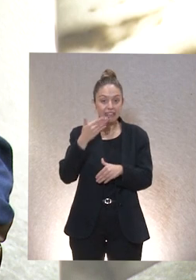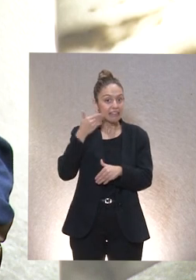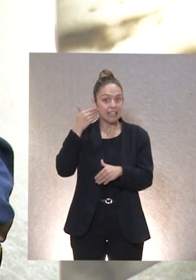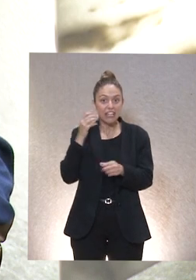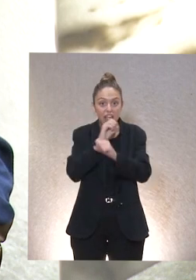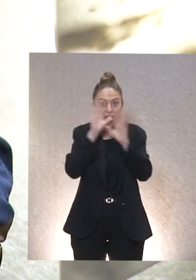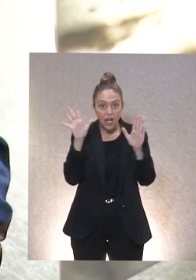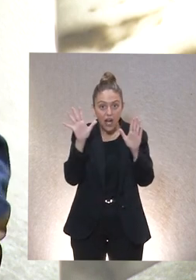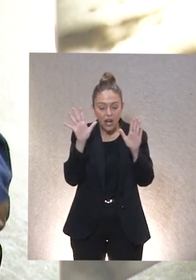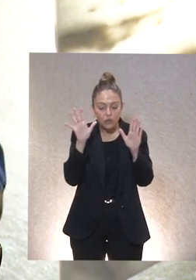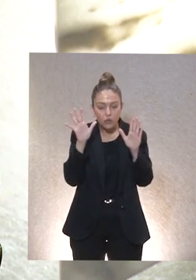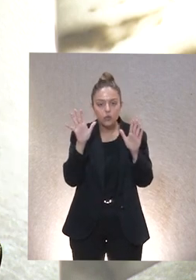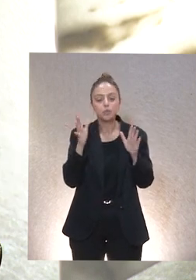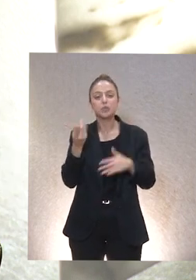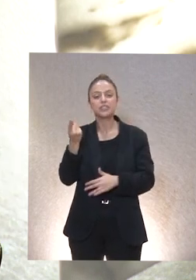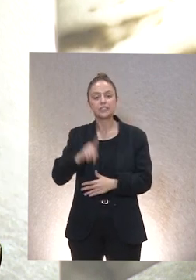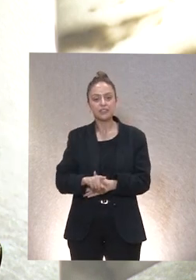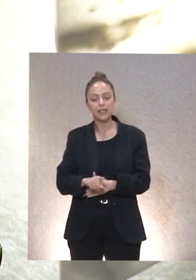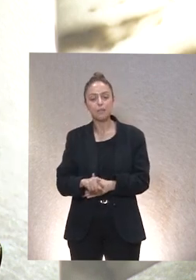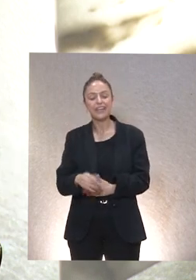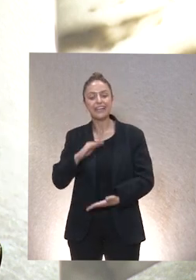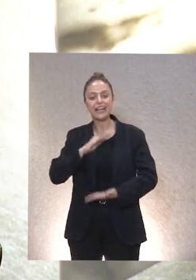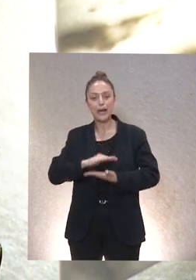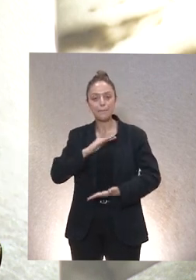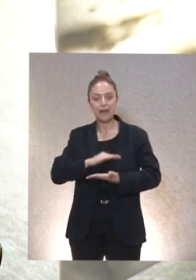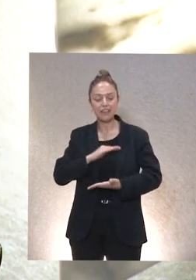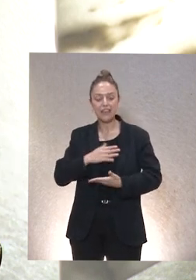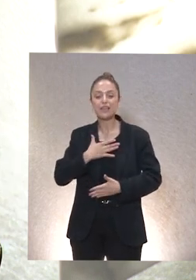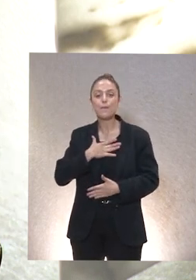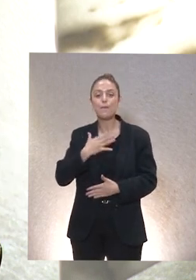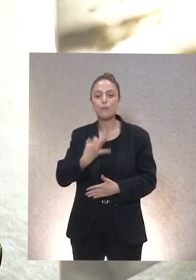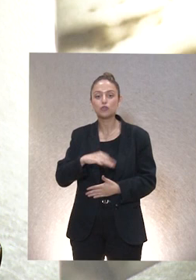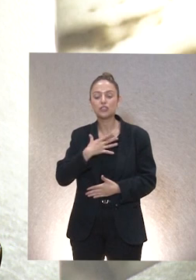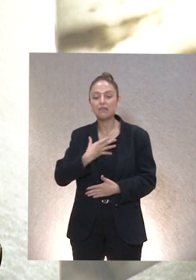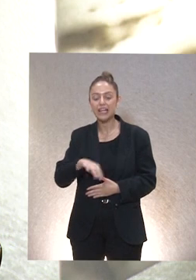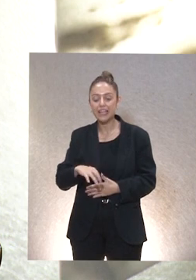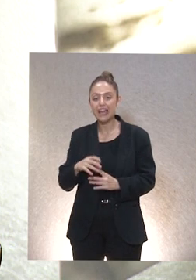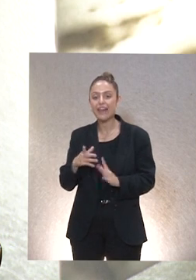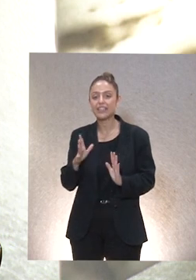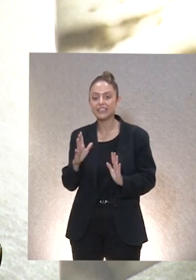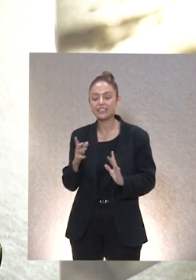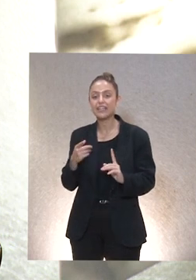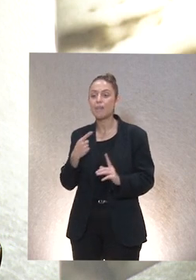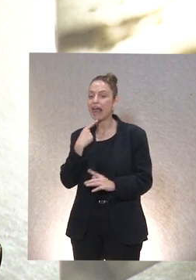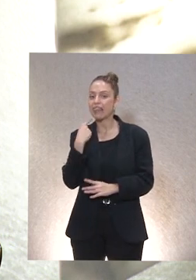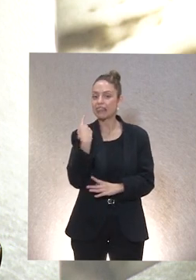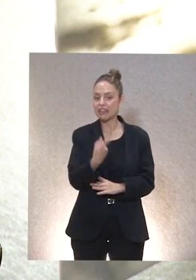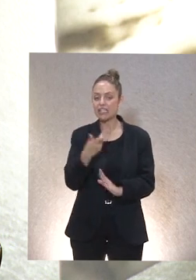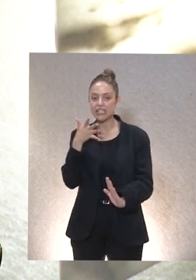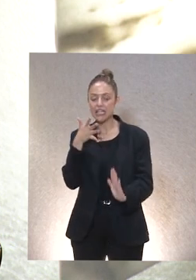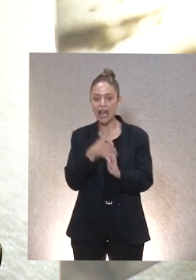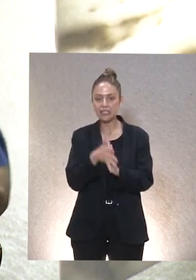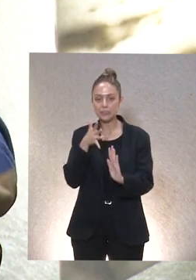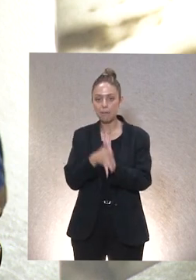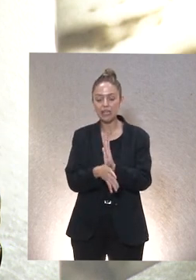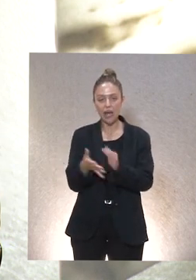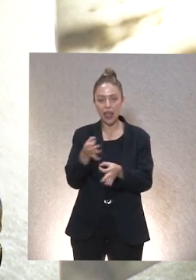tener a su vez la capacidad y las posibilidades institucionales de decírselo a la persona que le cuida